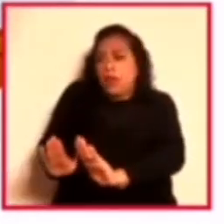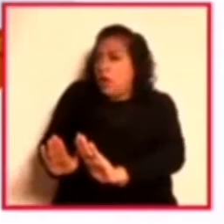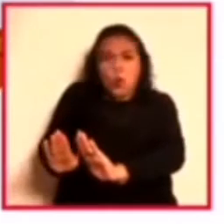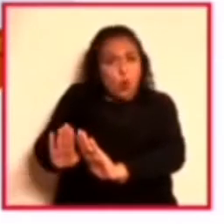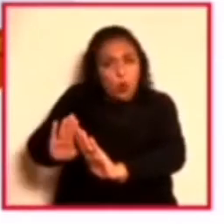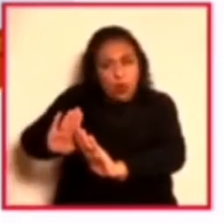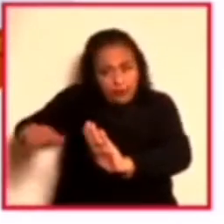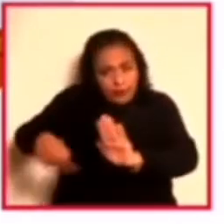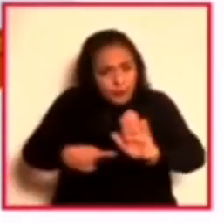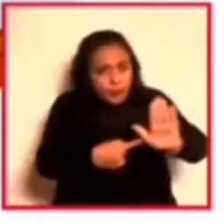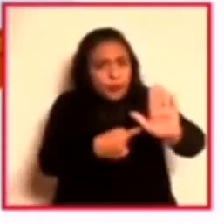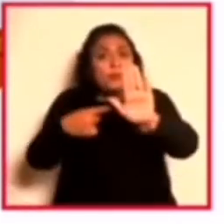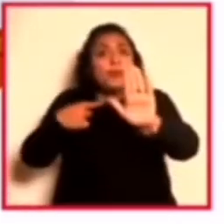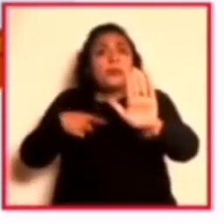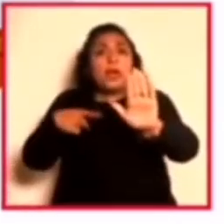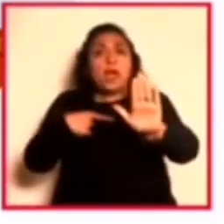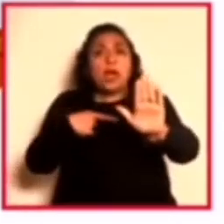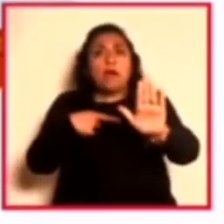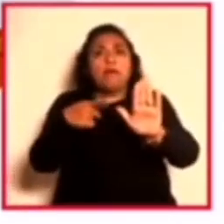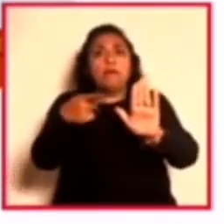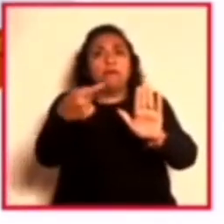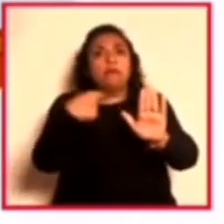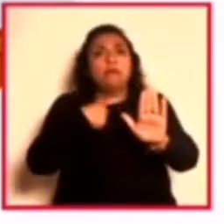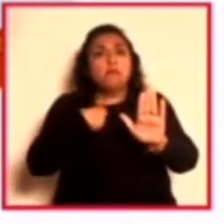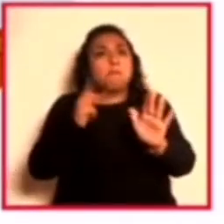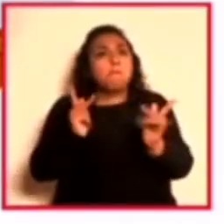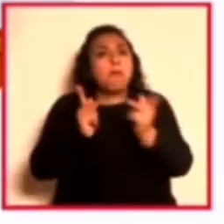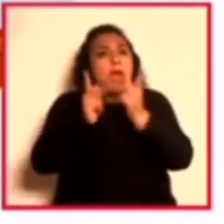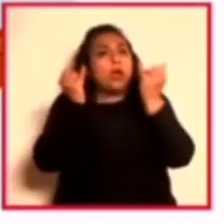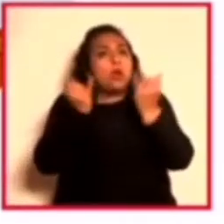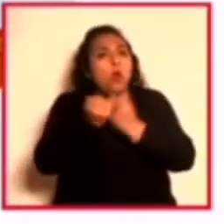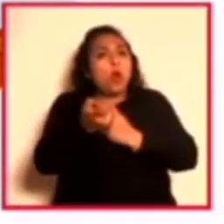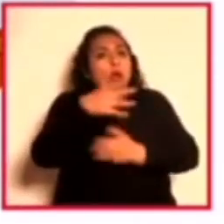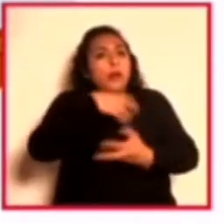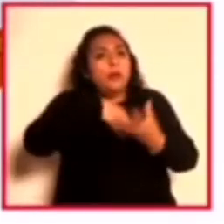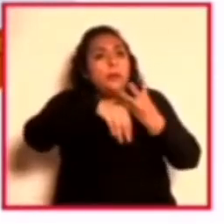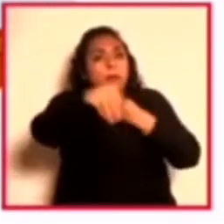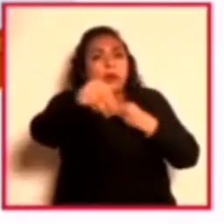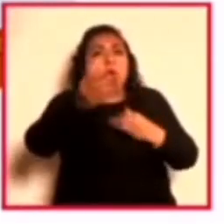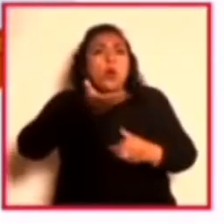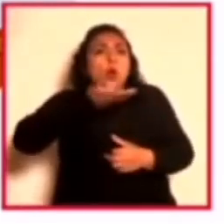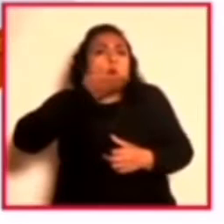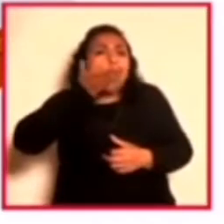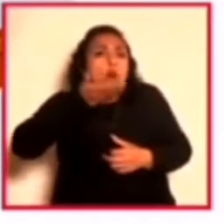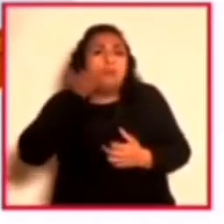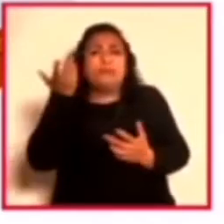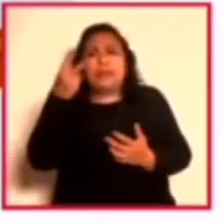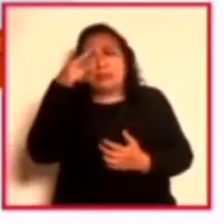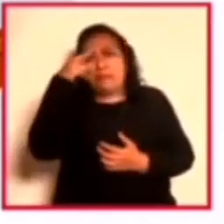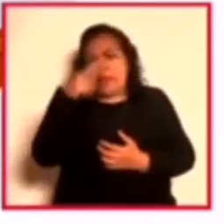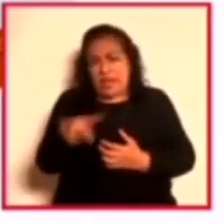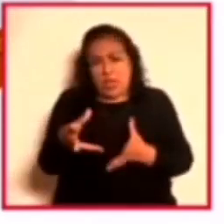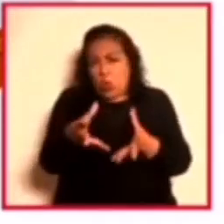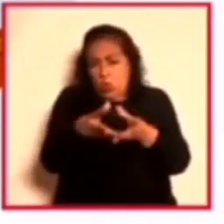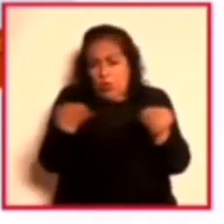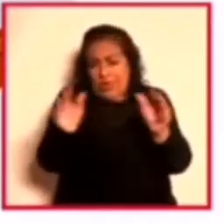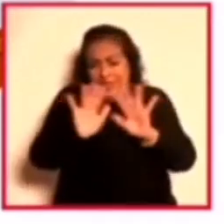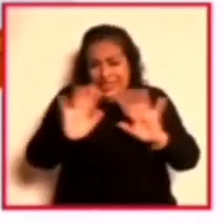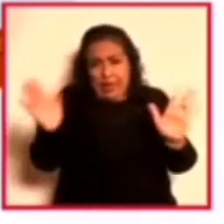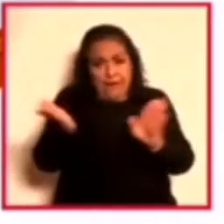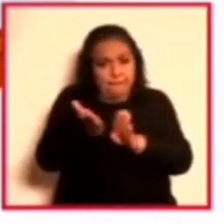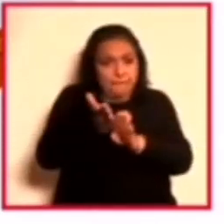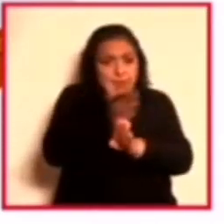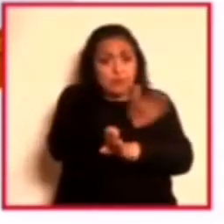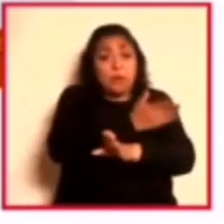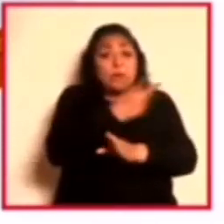que la gente se identifique con estas imágenes y estas tradiciones, que aunque es un México que ya no existe, pero la